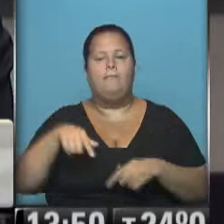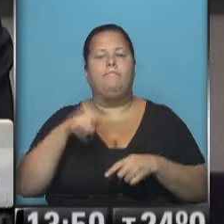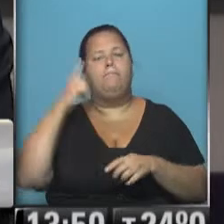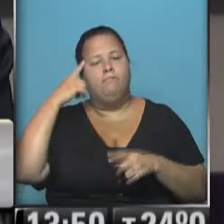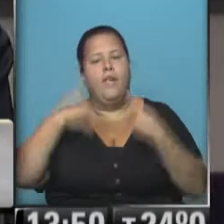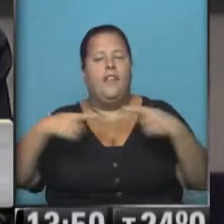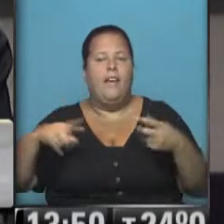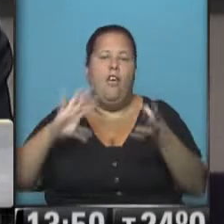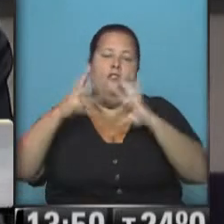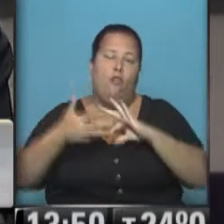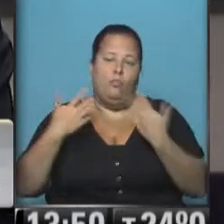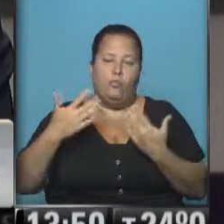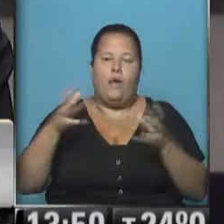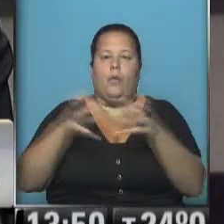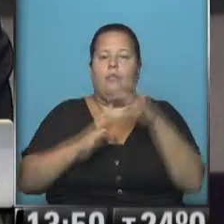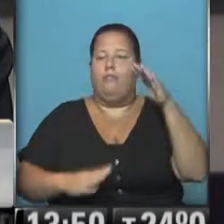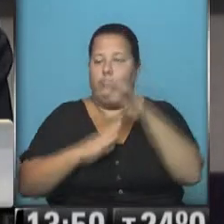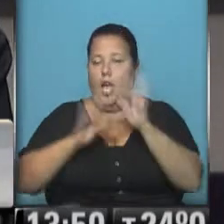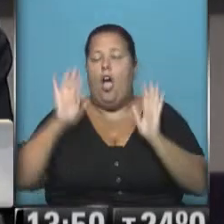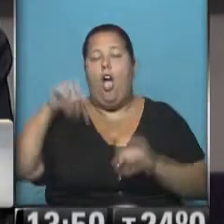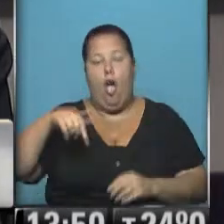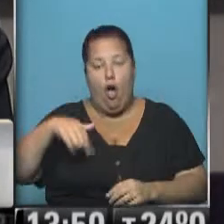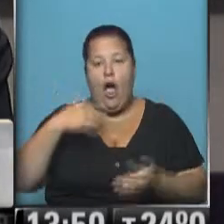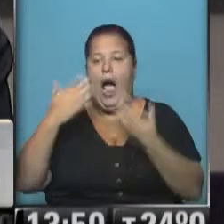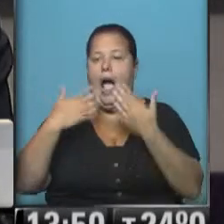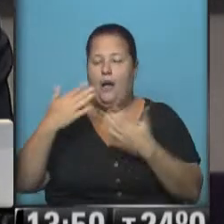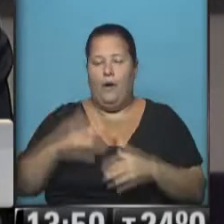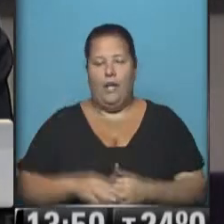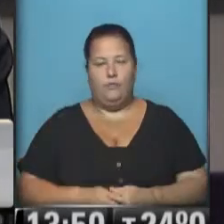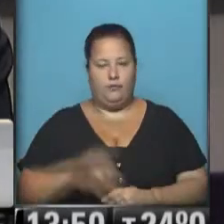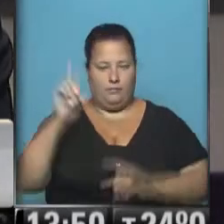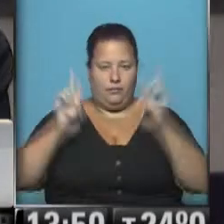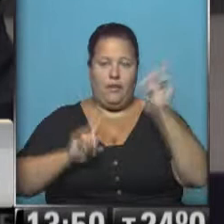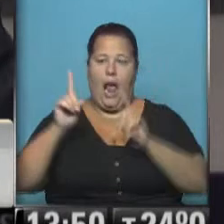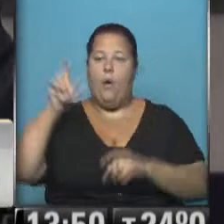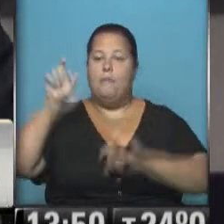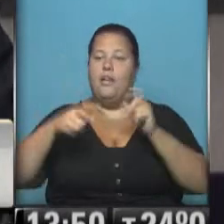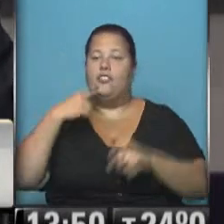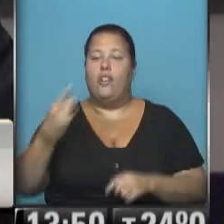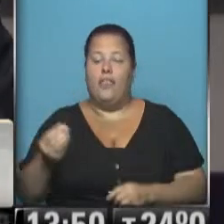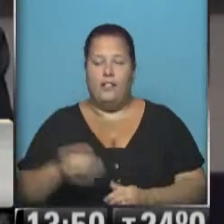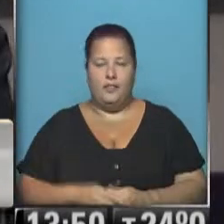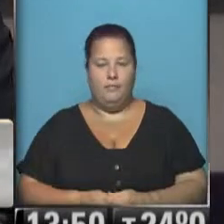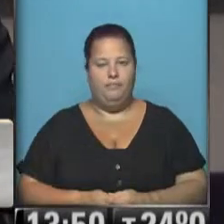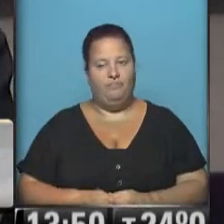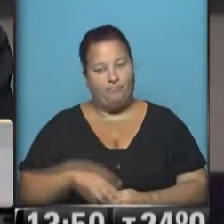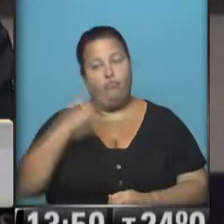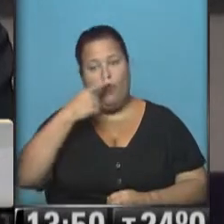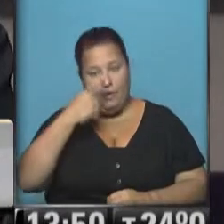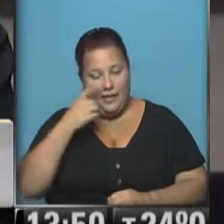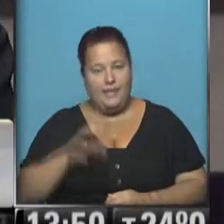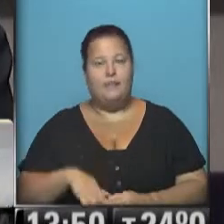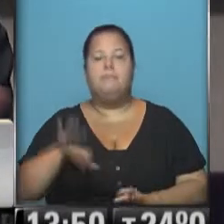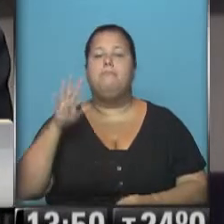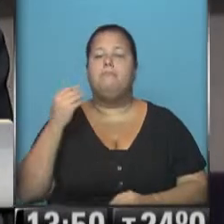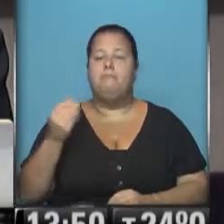varias opciones en la Procuración General, pero hoy pudimos hablar con algunos de los voceros y lo que nos dijeron suena bastante interesante. Esto